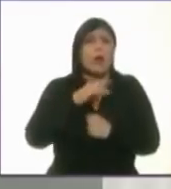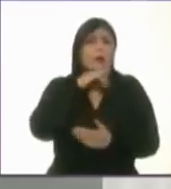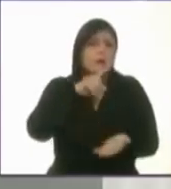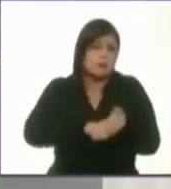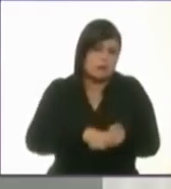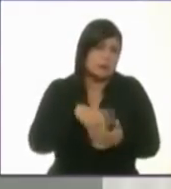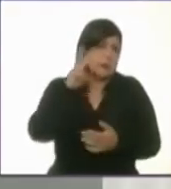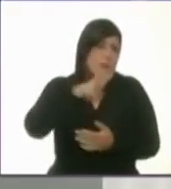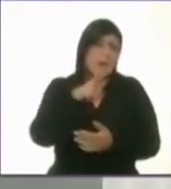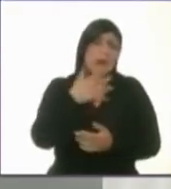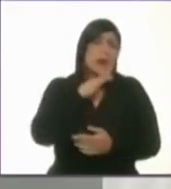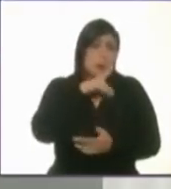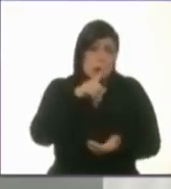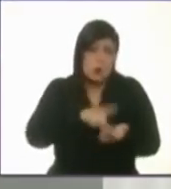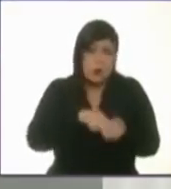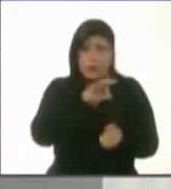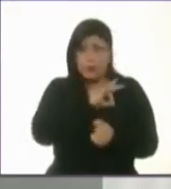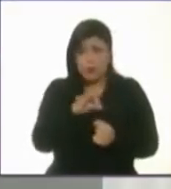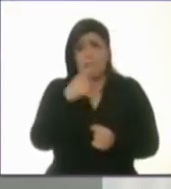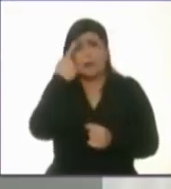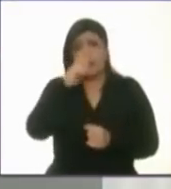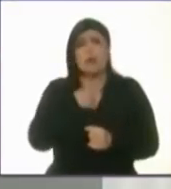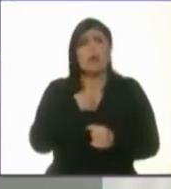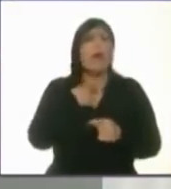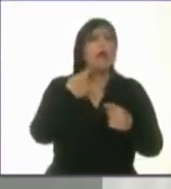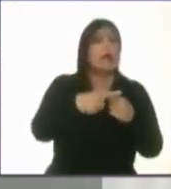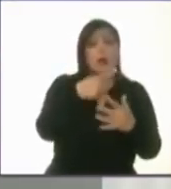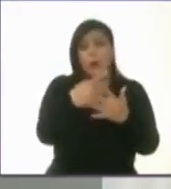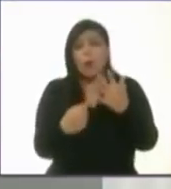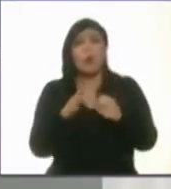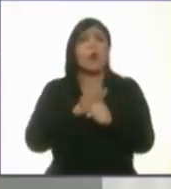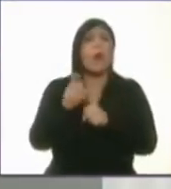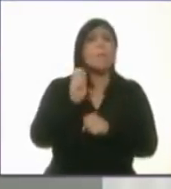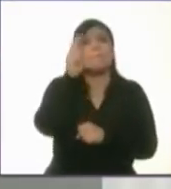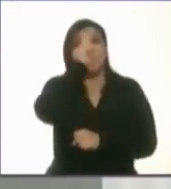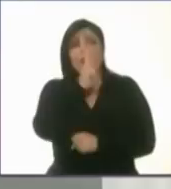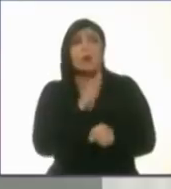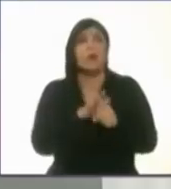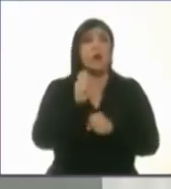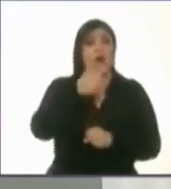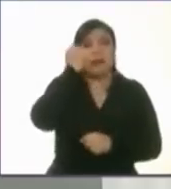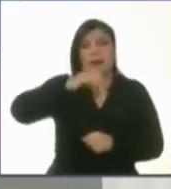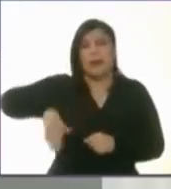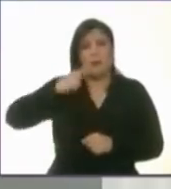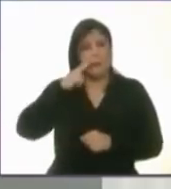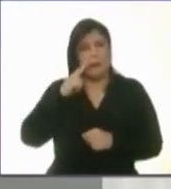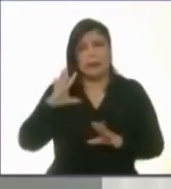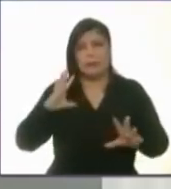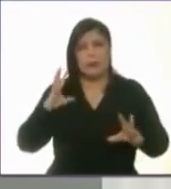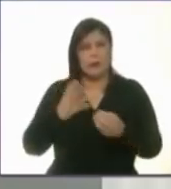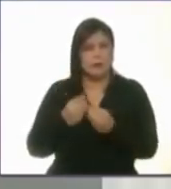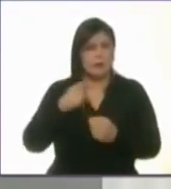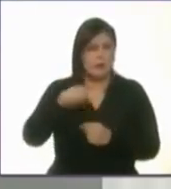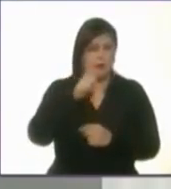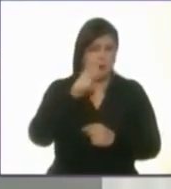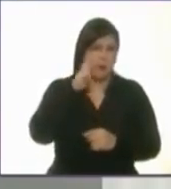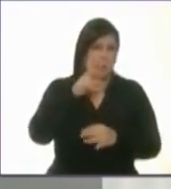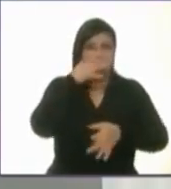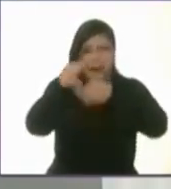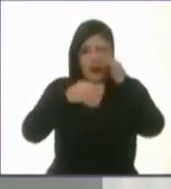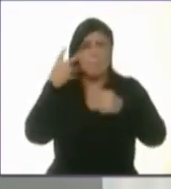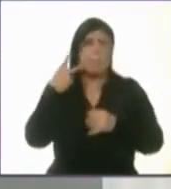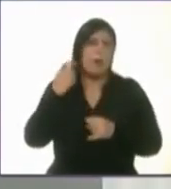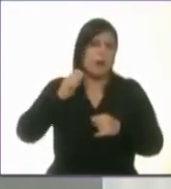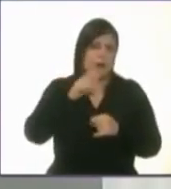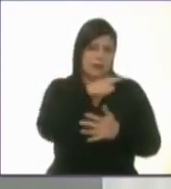resolver revelando escándalos para ver quién es el menos peor de los candidatos, como ha sucedido a lo largo de la campaña por varios de